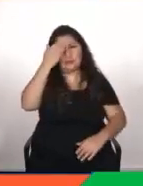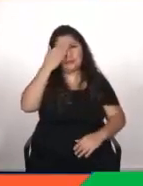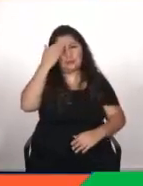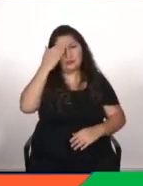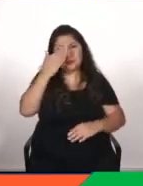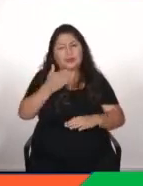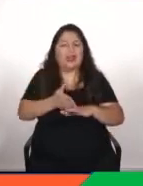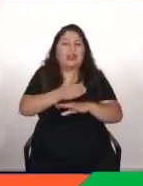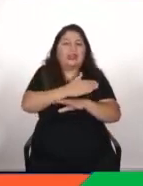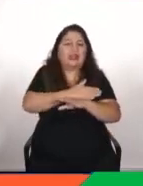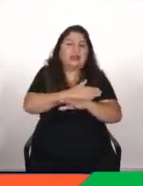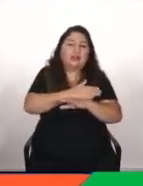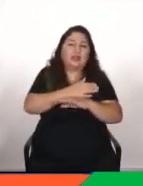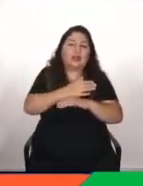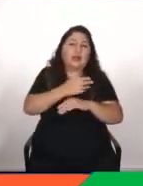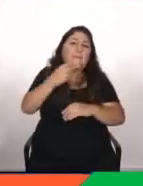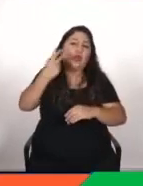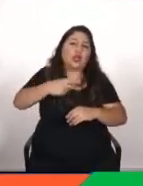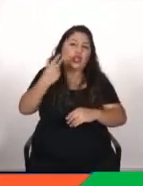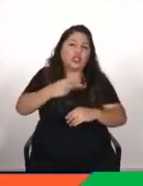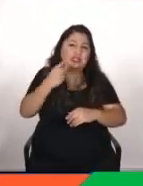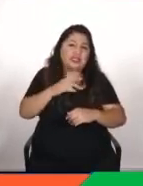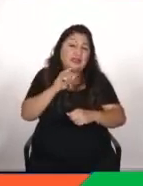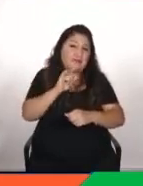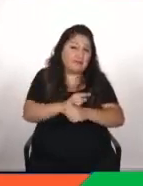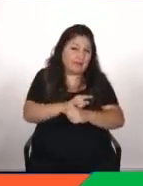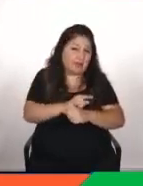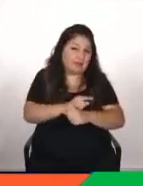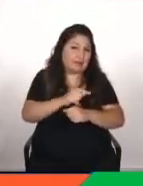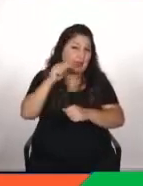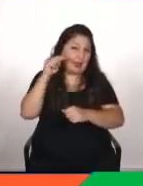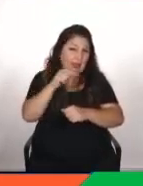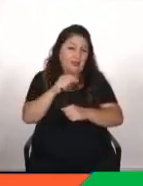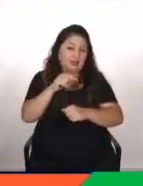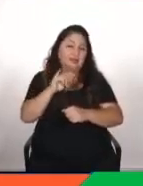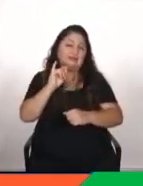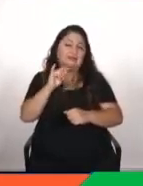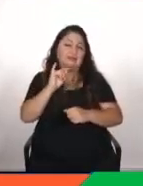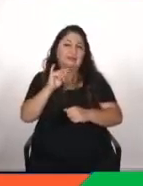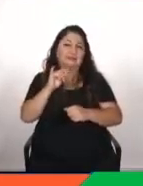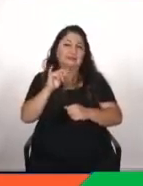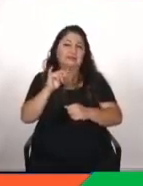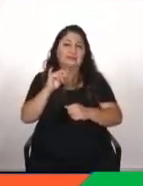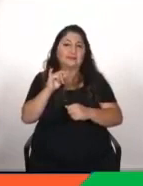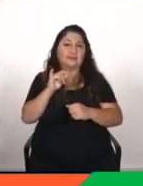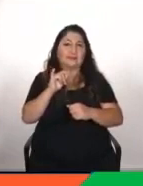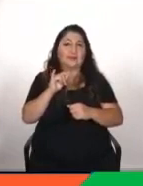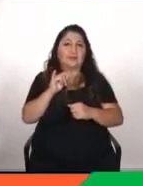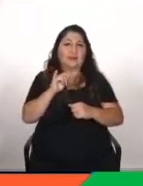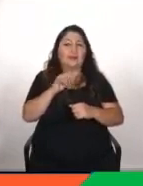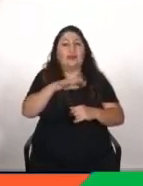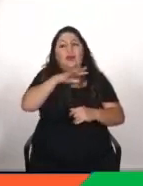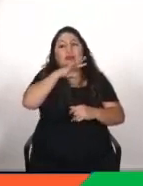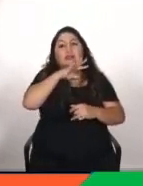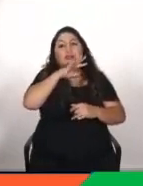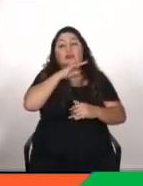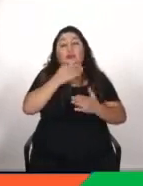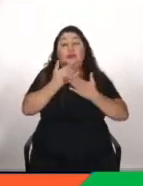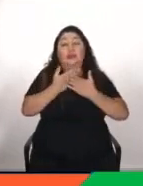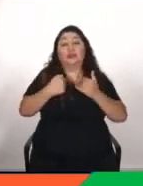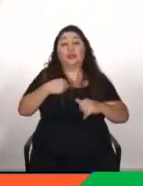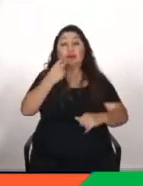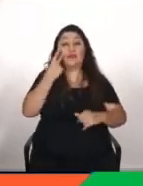o la generación de contenido falso porque es un campo que claro o sea es una utilización que yo cuando lo veo